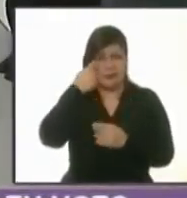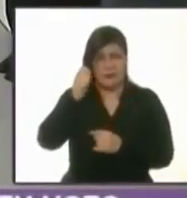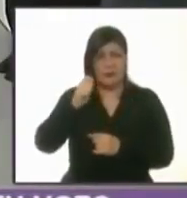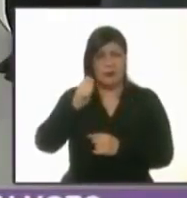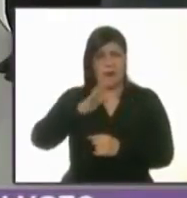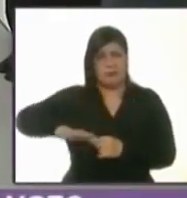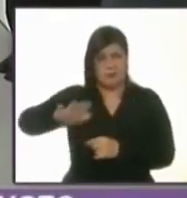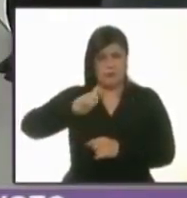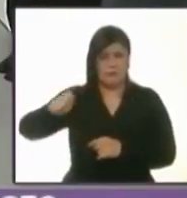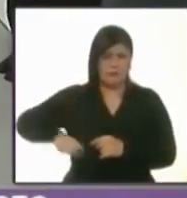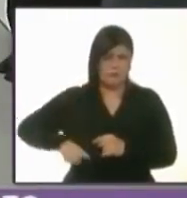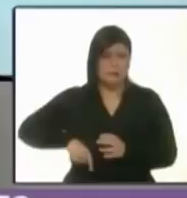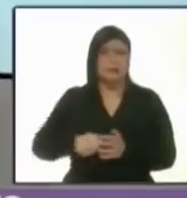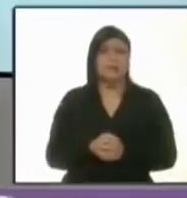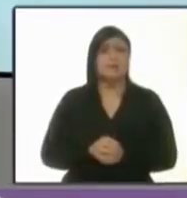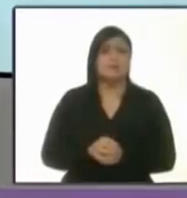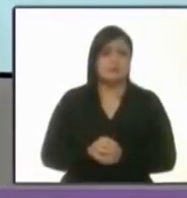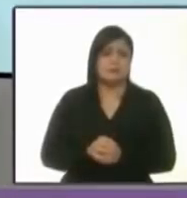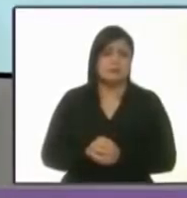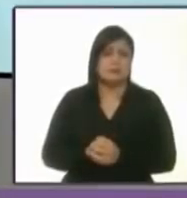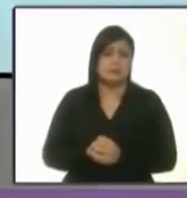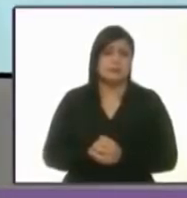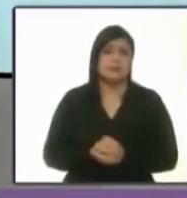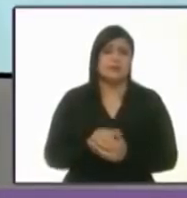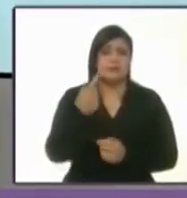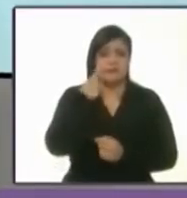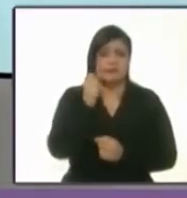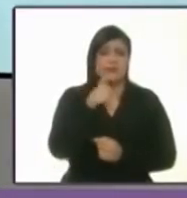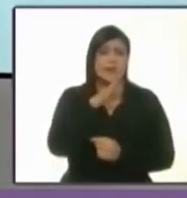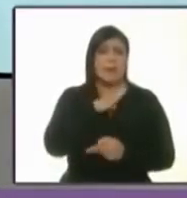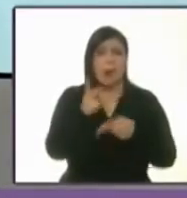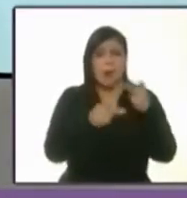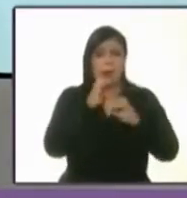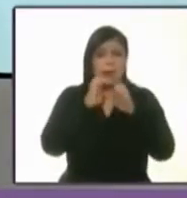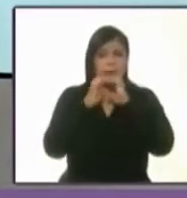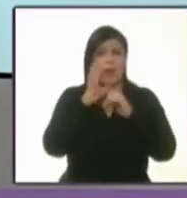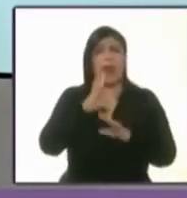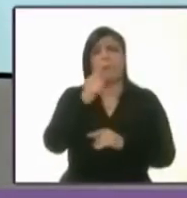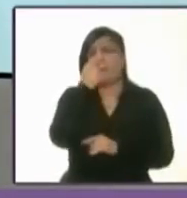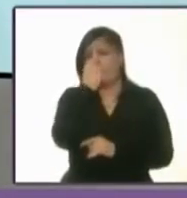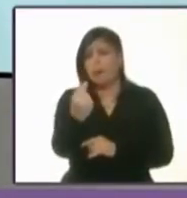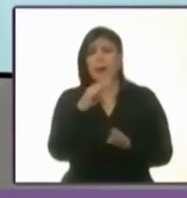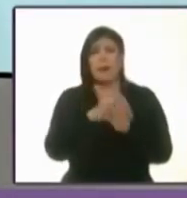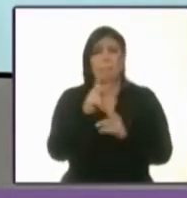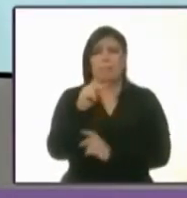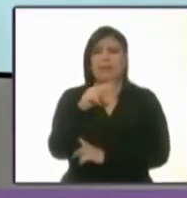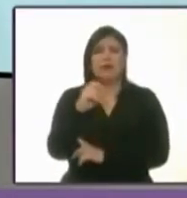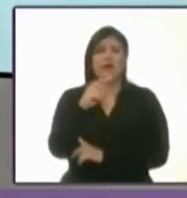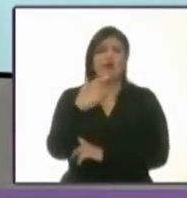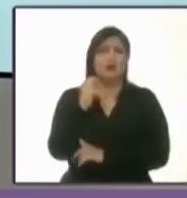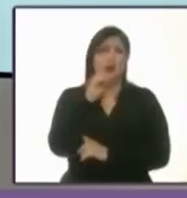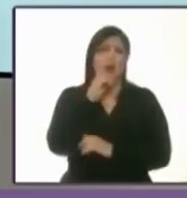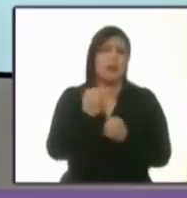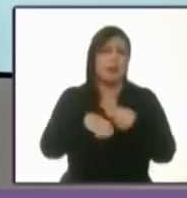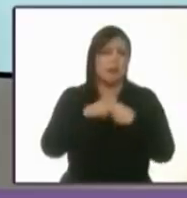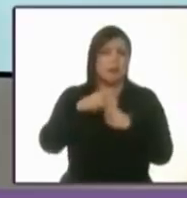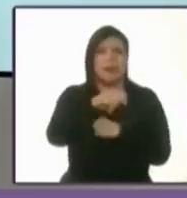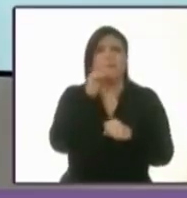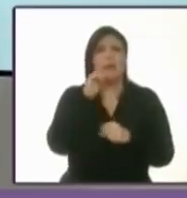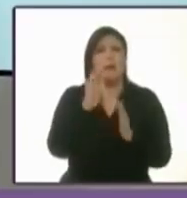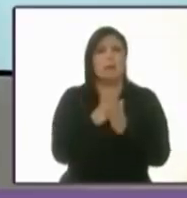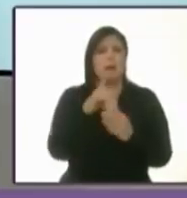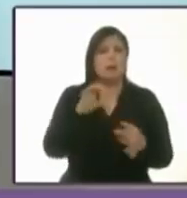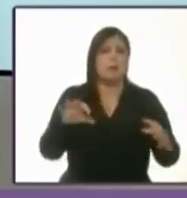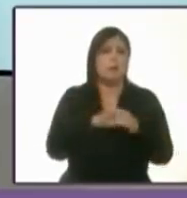Primero nada más decir que la encuesta esta es de Pinocho y Asociados ha de ser del mismo publicista del libro este de su